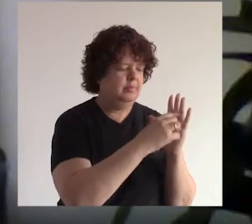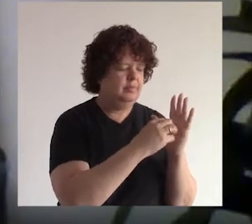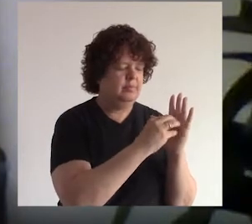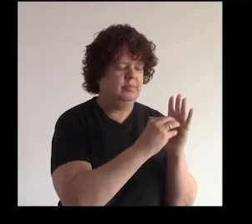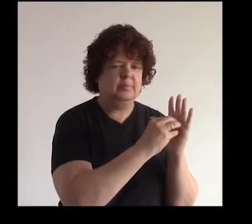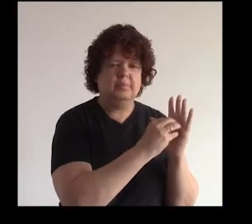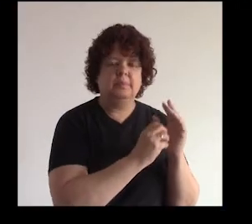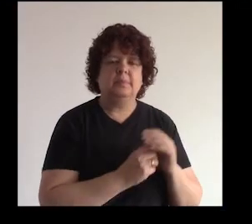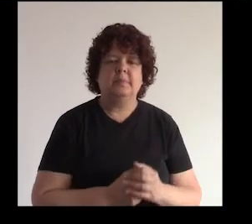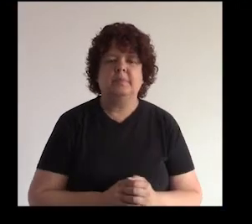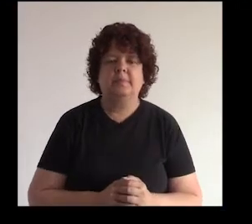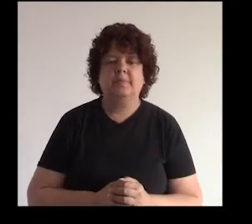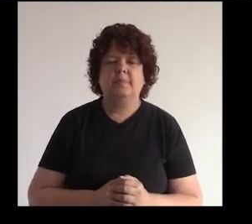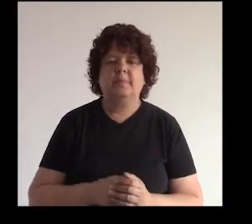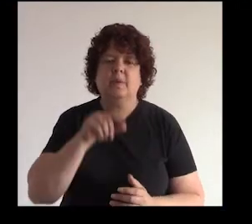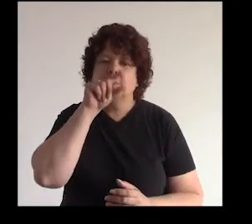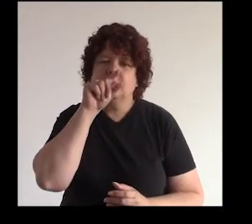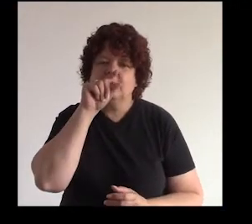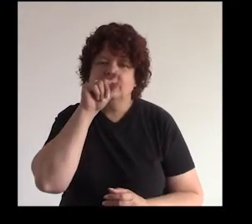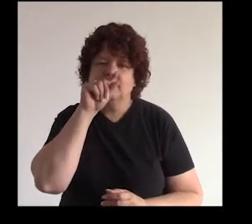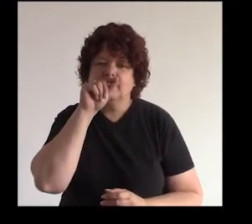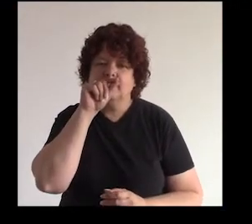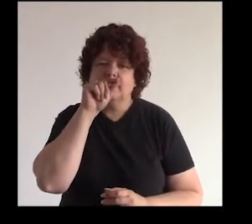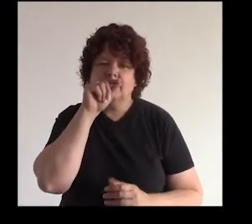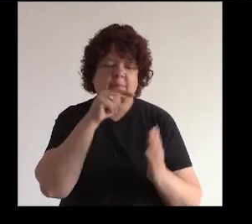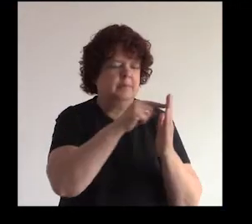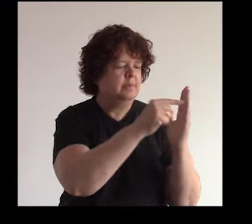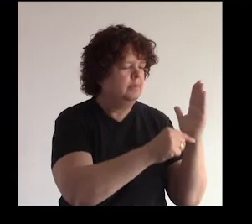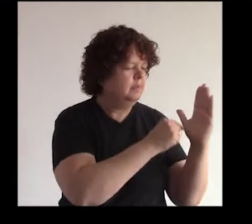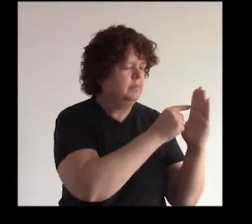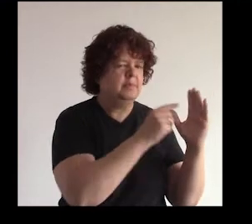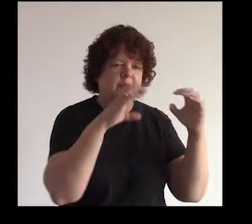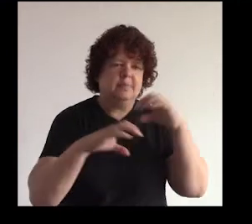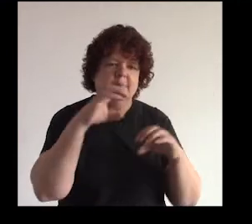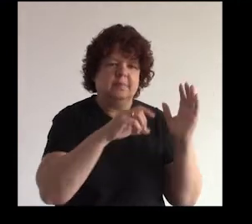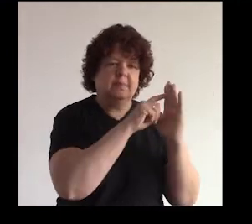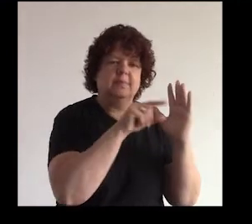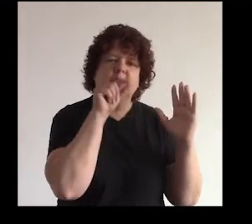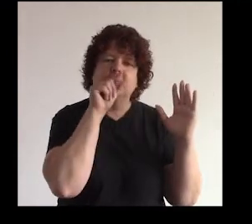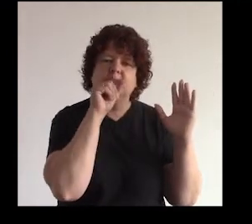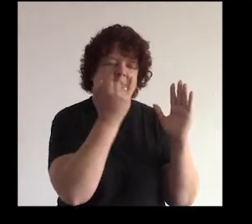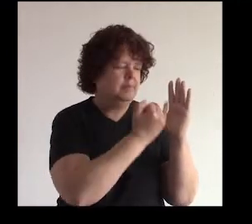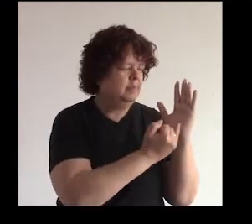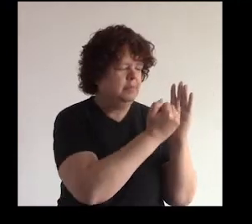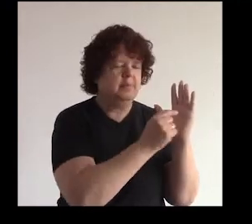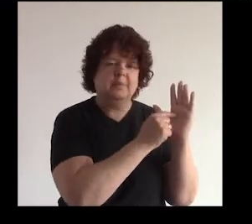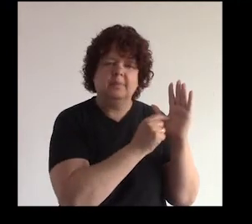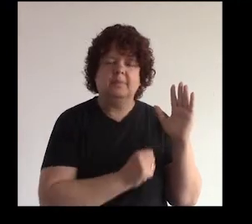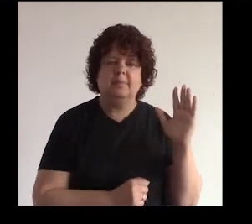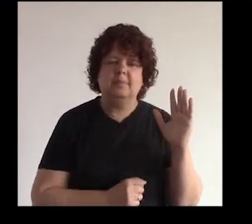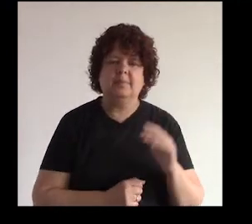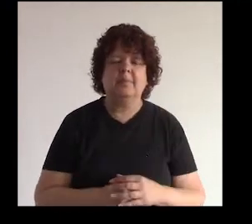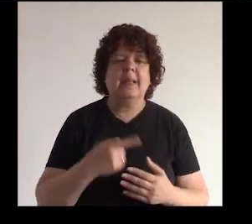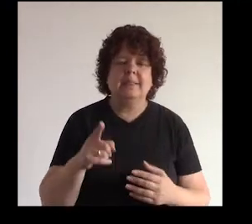camarita de fotos en el medio en el caso de Twitter es un recuadro celeste con el dibujo de un pajarito ¿no? de un árbitro